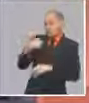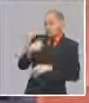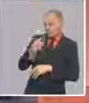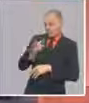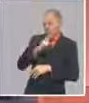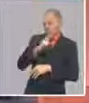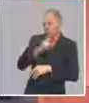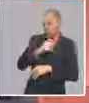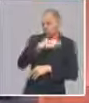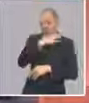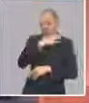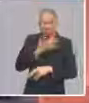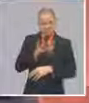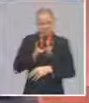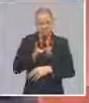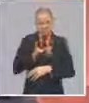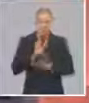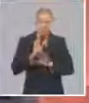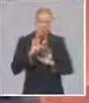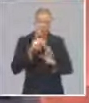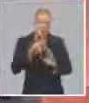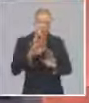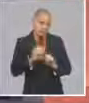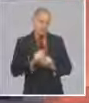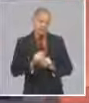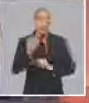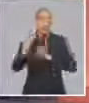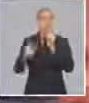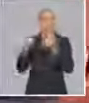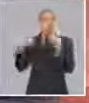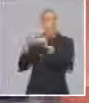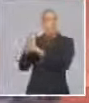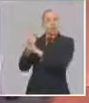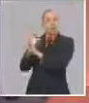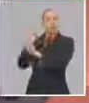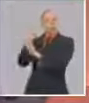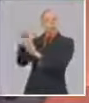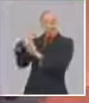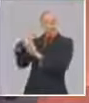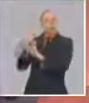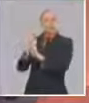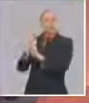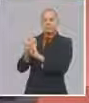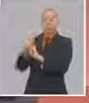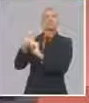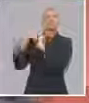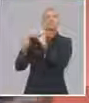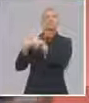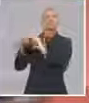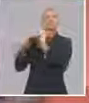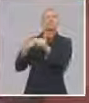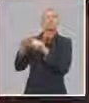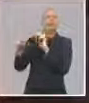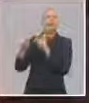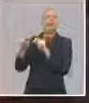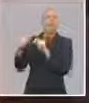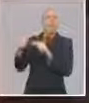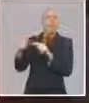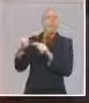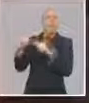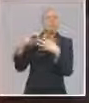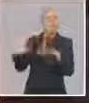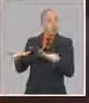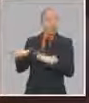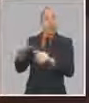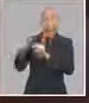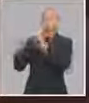los que ahí entran y ahí compran, de esa divisa, se redistribuye al resto de la economía, Randy. Es uno de los caminos que